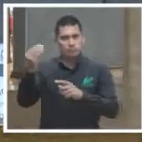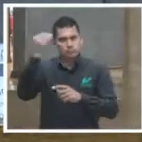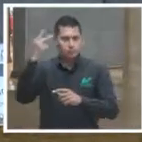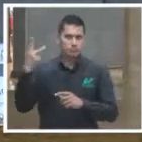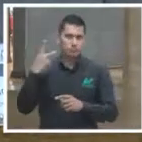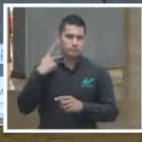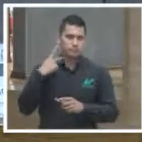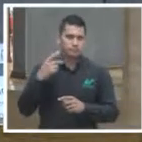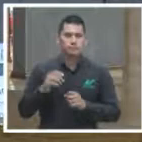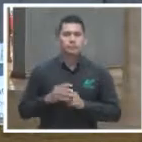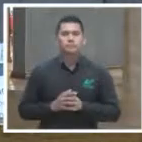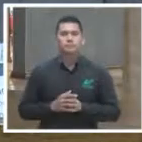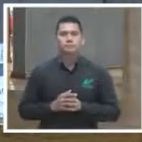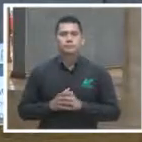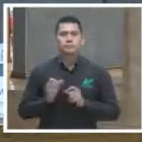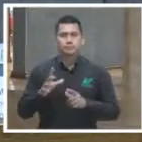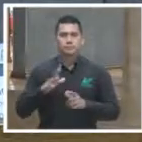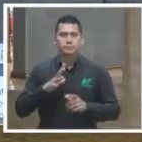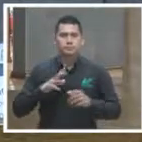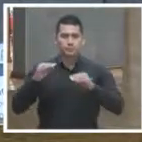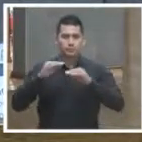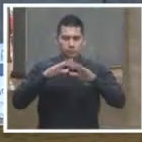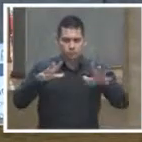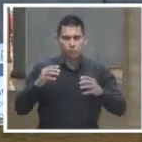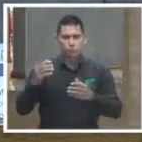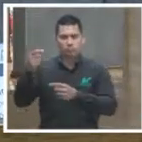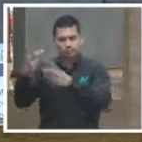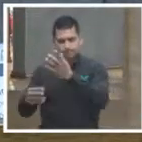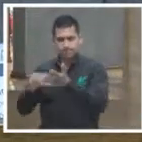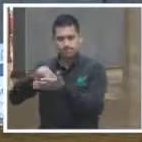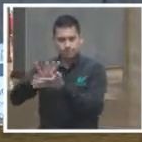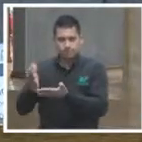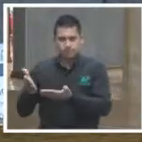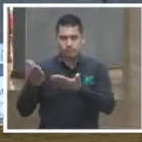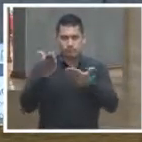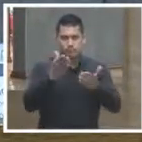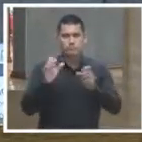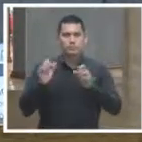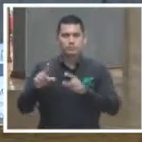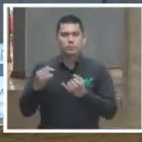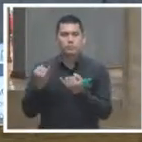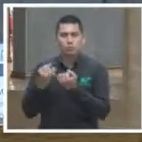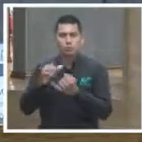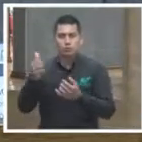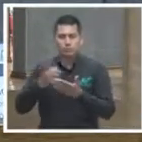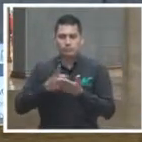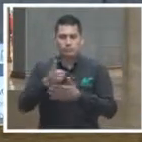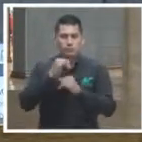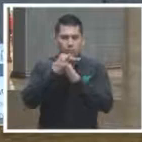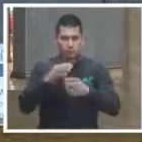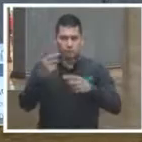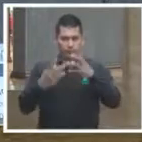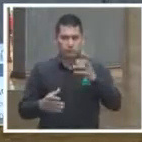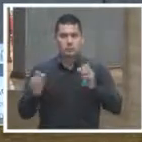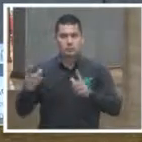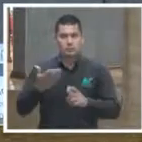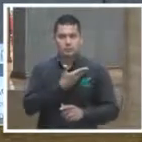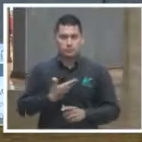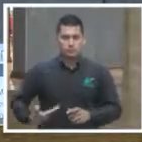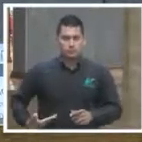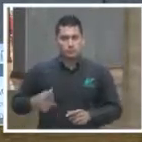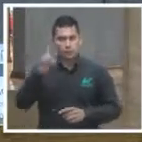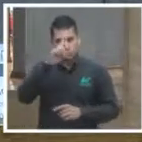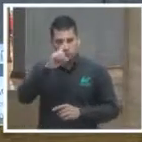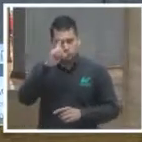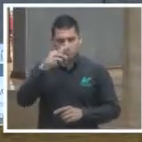los consejos consultivos de la Red por Rendición de Cuentas y la Asociación Mexicana del Derecho a la Información. Fue presidente del Consejo Directivo de